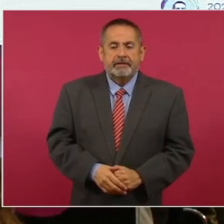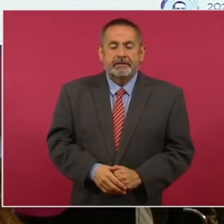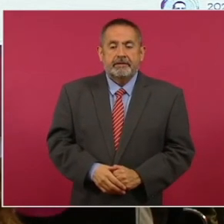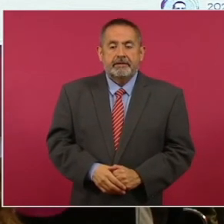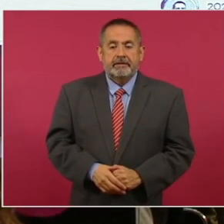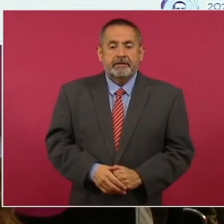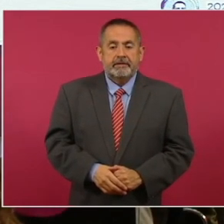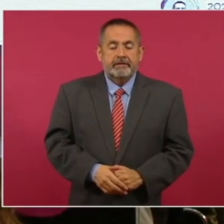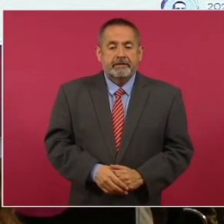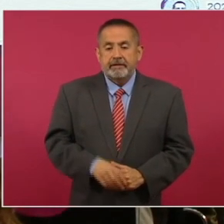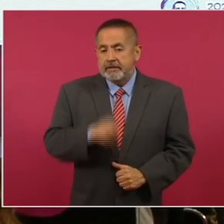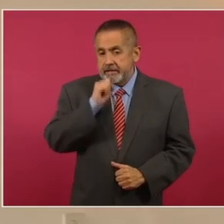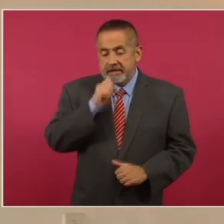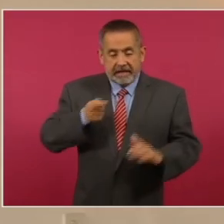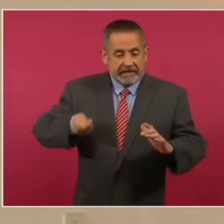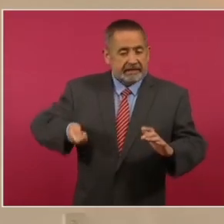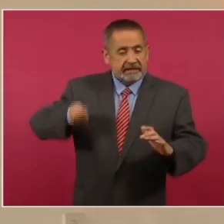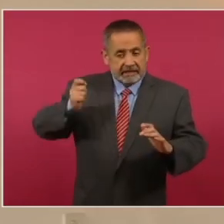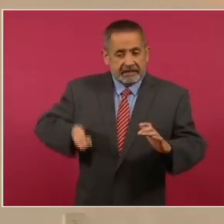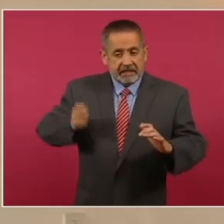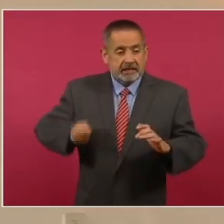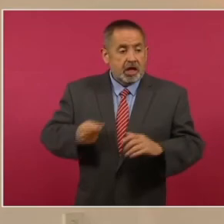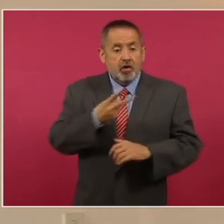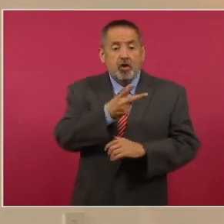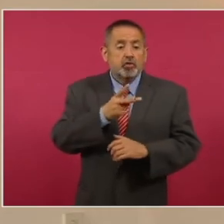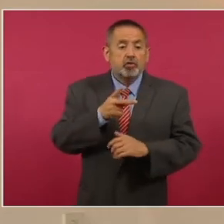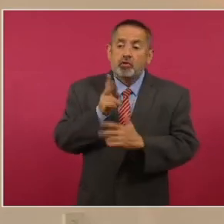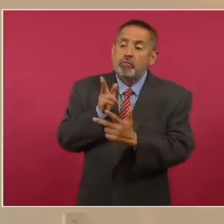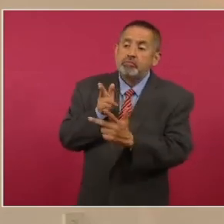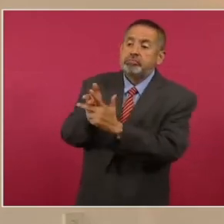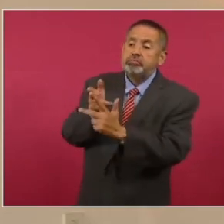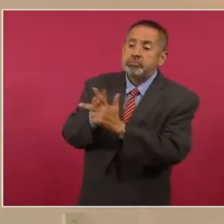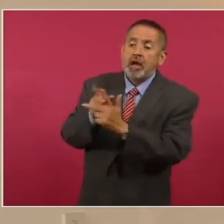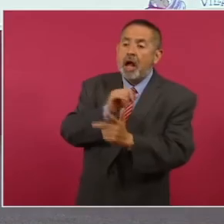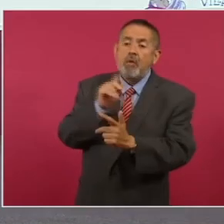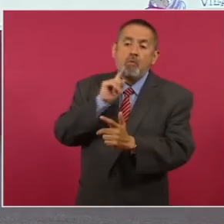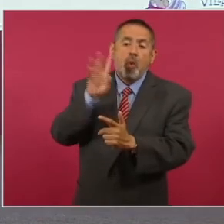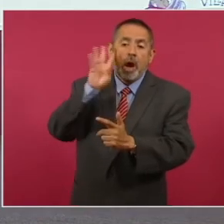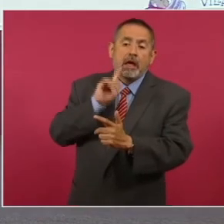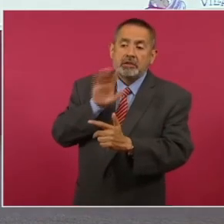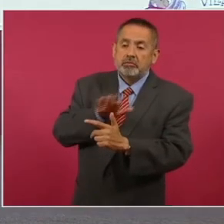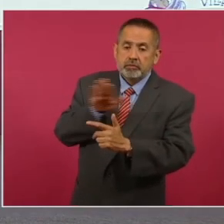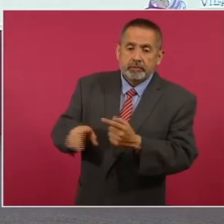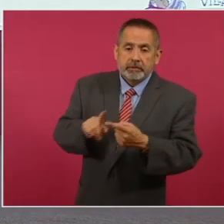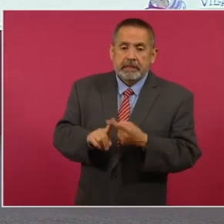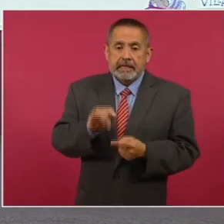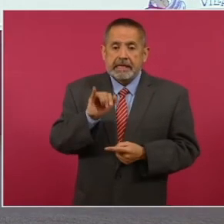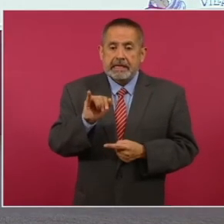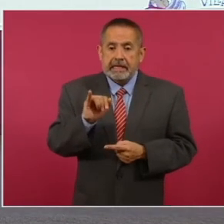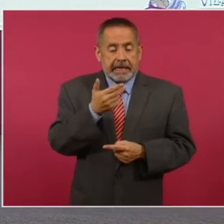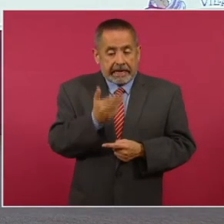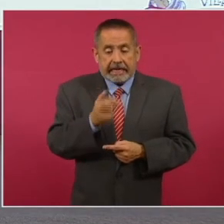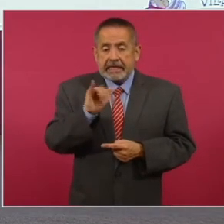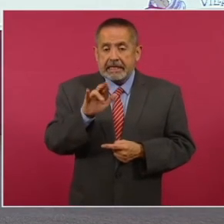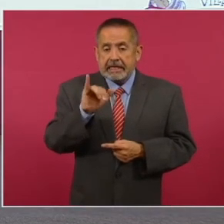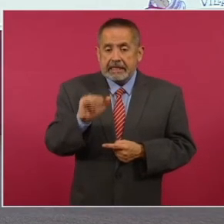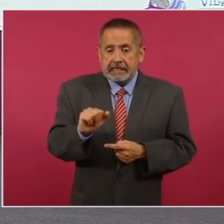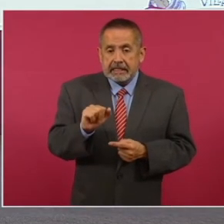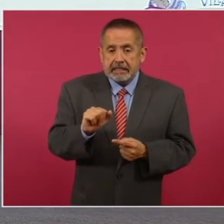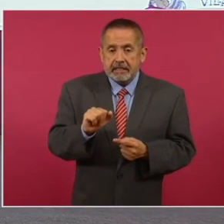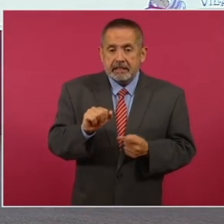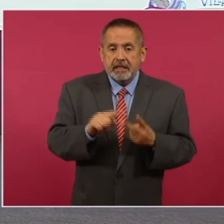Tenemos sentencia a dos feminicidas de Nogales, Sonora. Se trata de Iris Yasmín, a